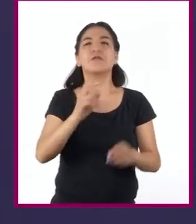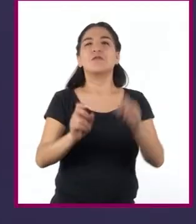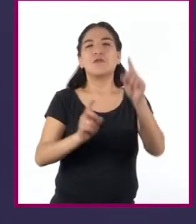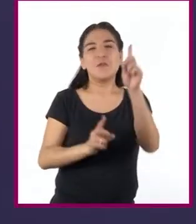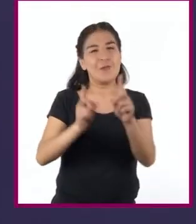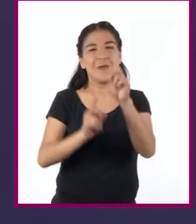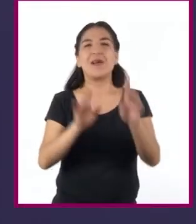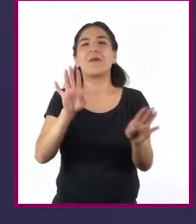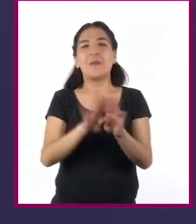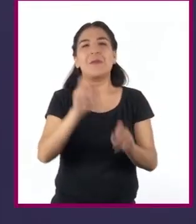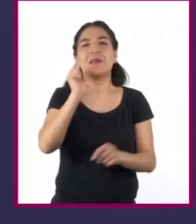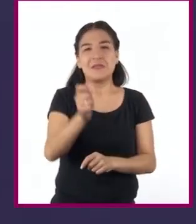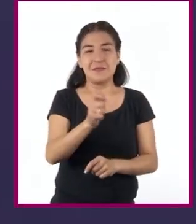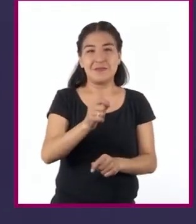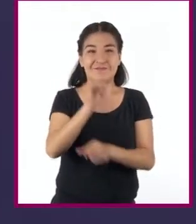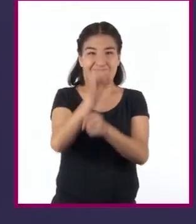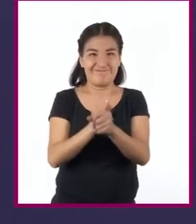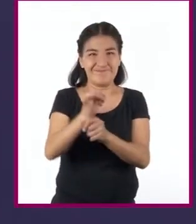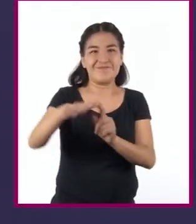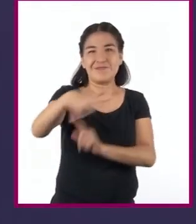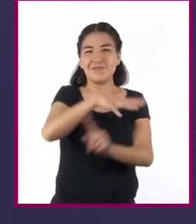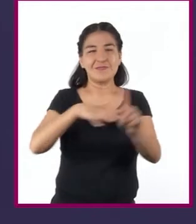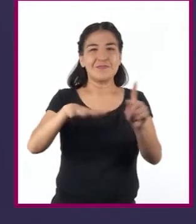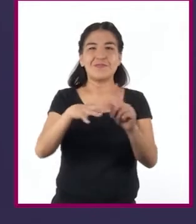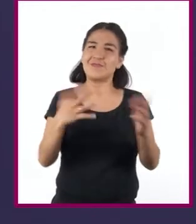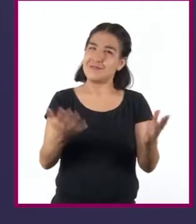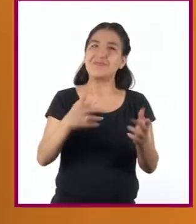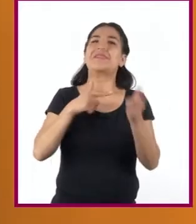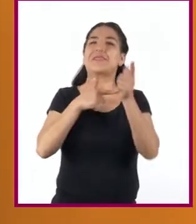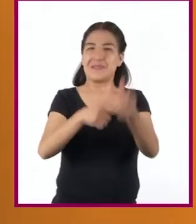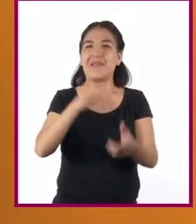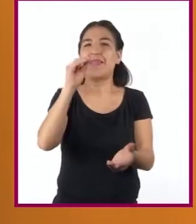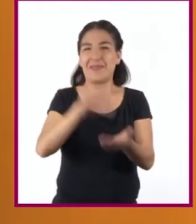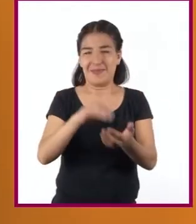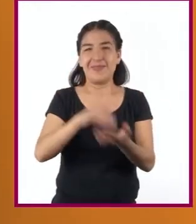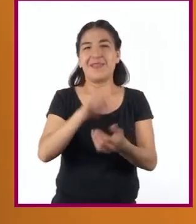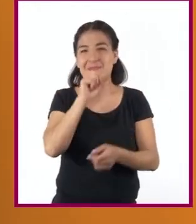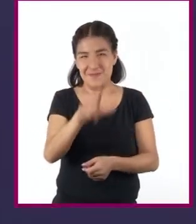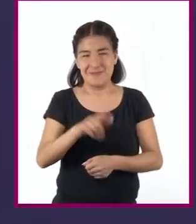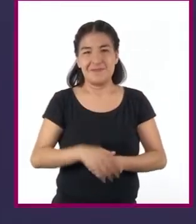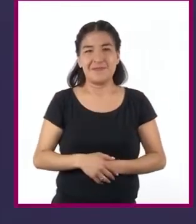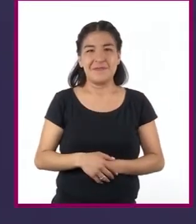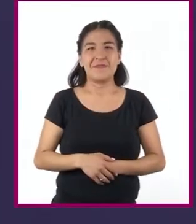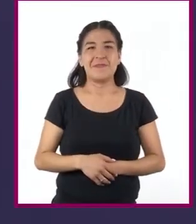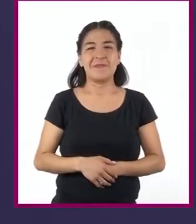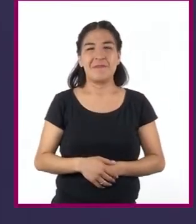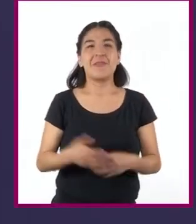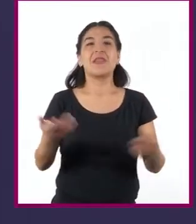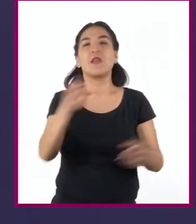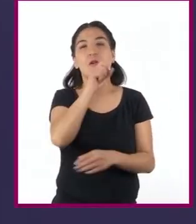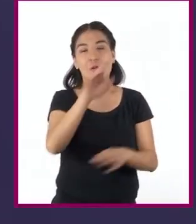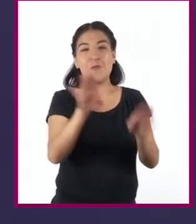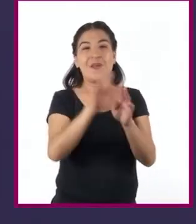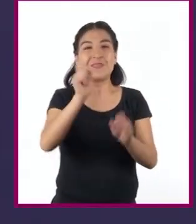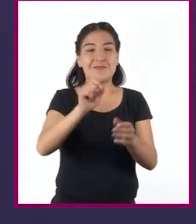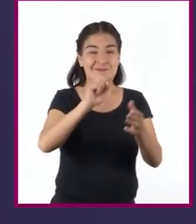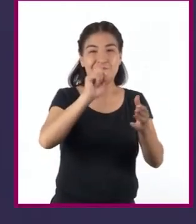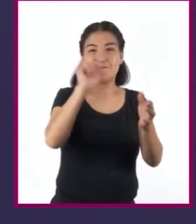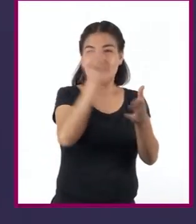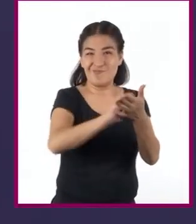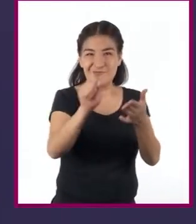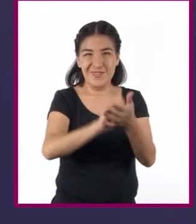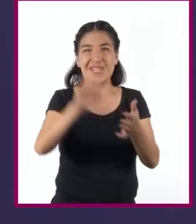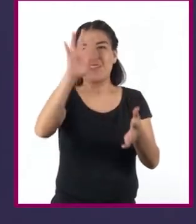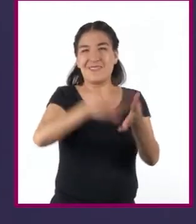las investigaciones de tipo social no se quedan atrás. En suma, podemos decir que la redacción de estos